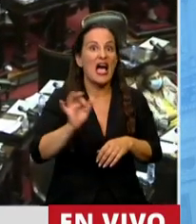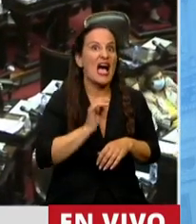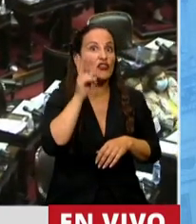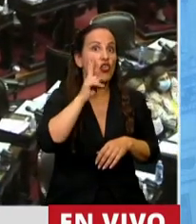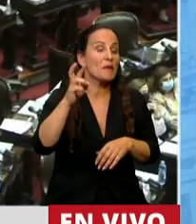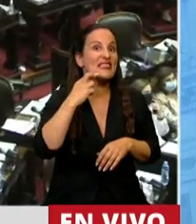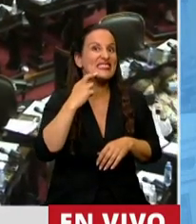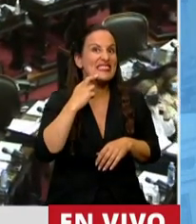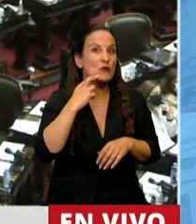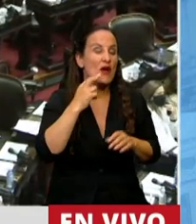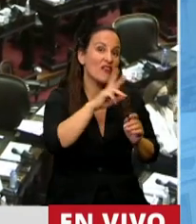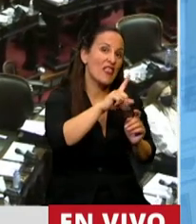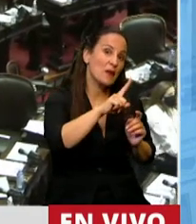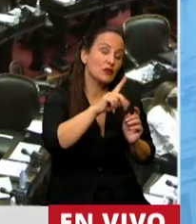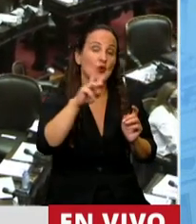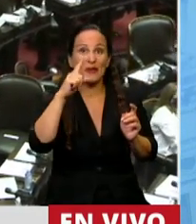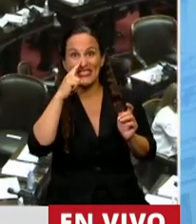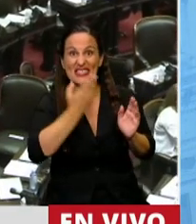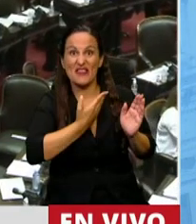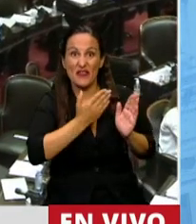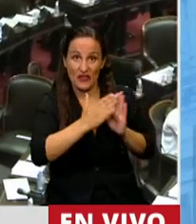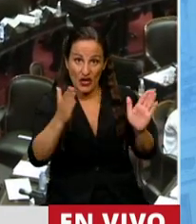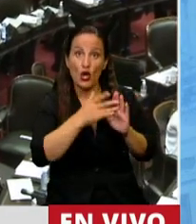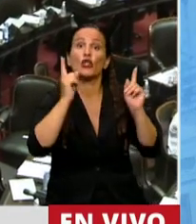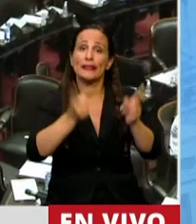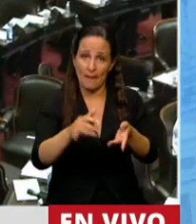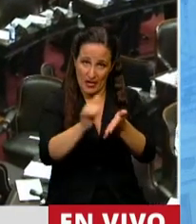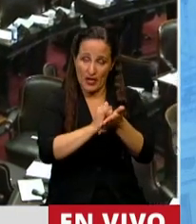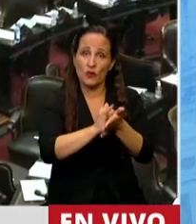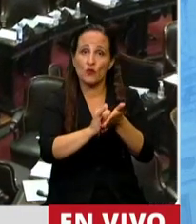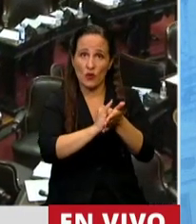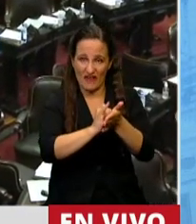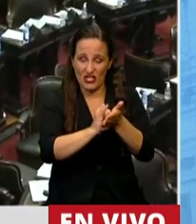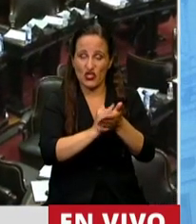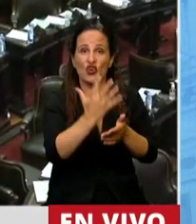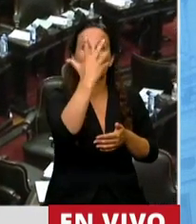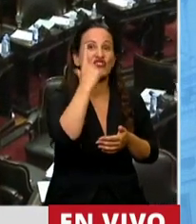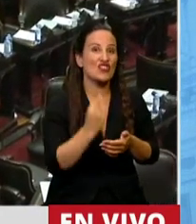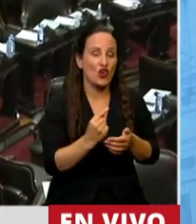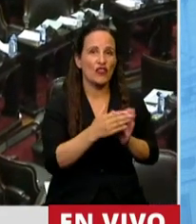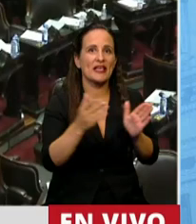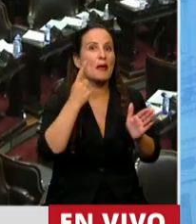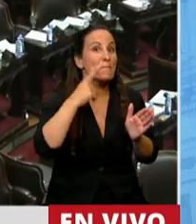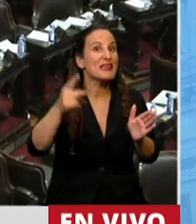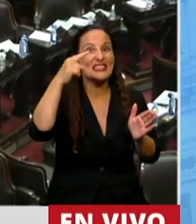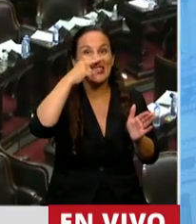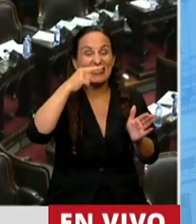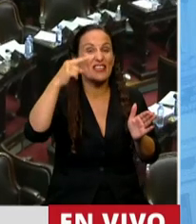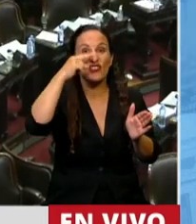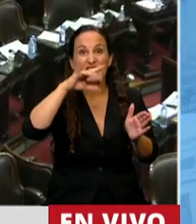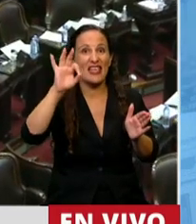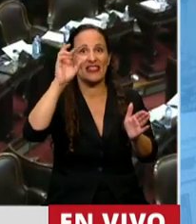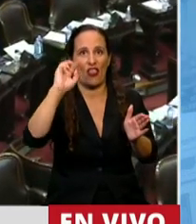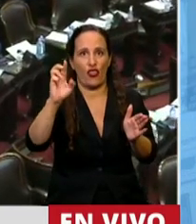también en febrero, 21 a 27, también en Nueva York, cinco días, 1.770 dólares.